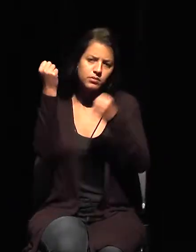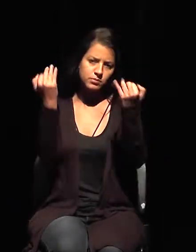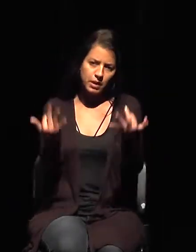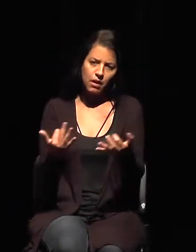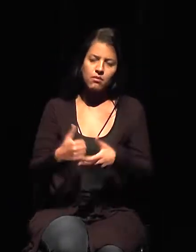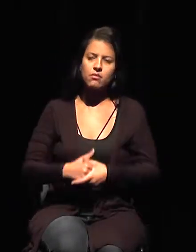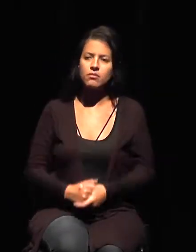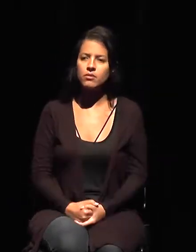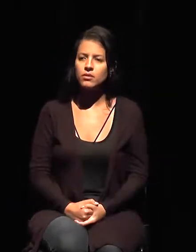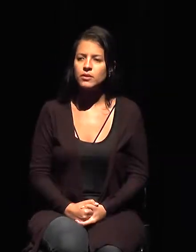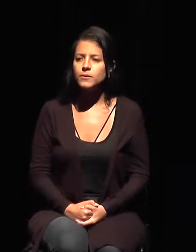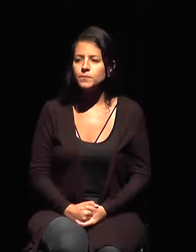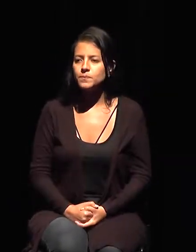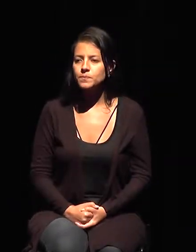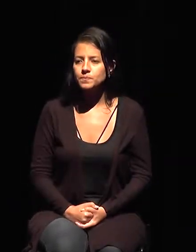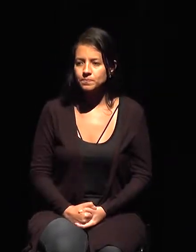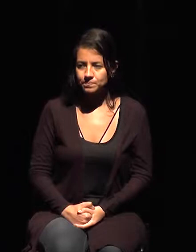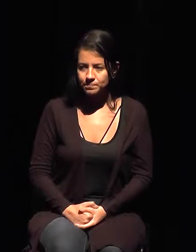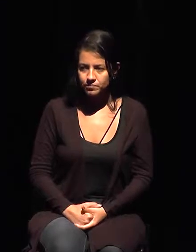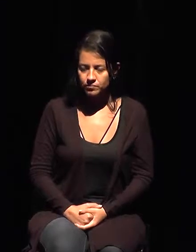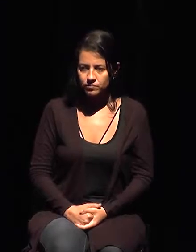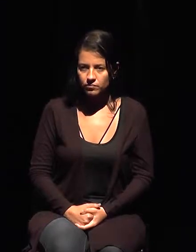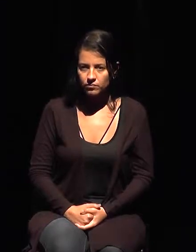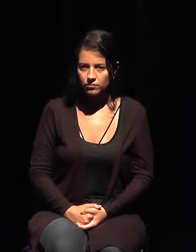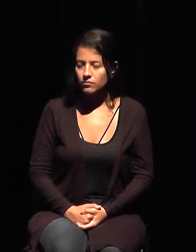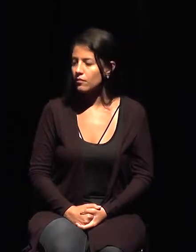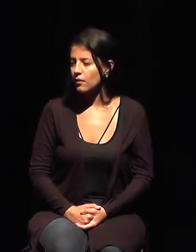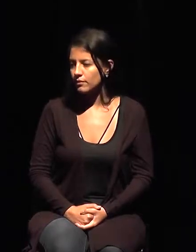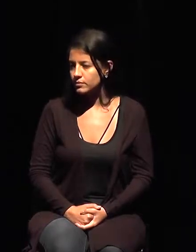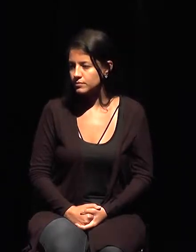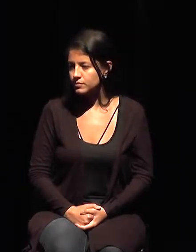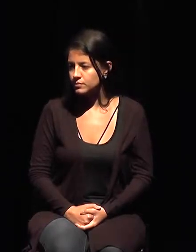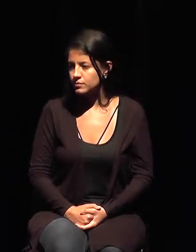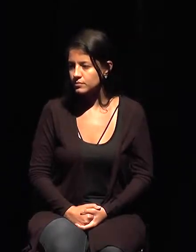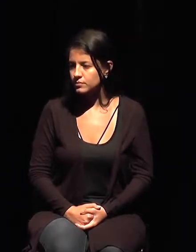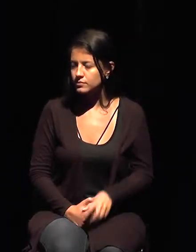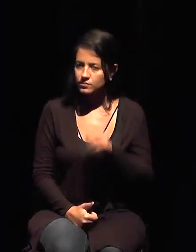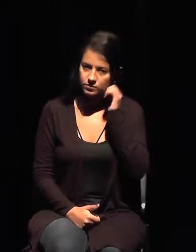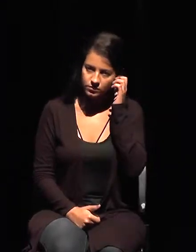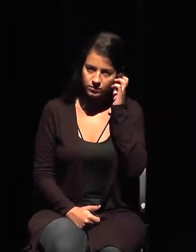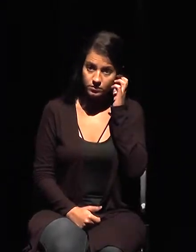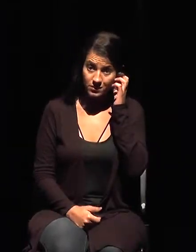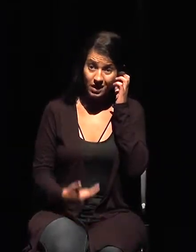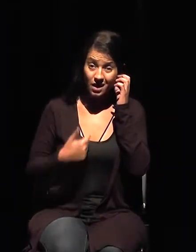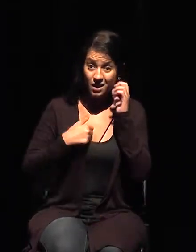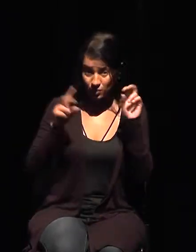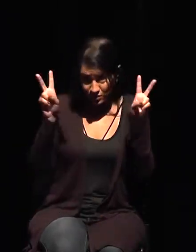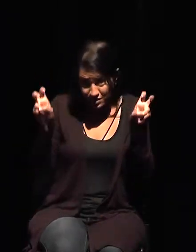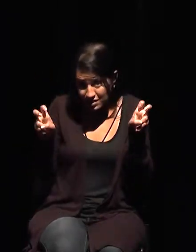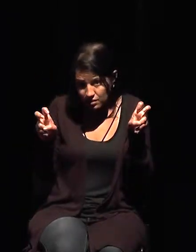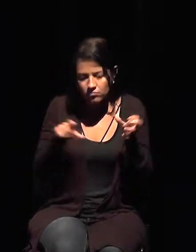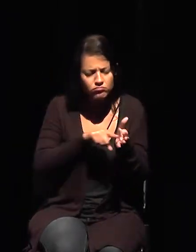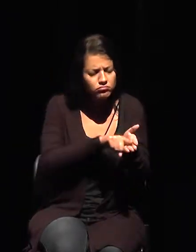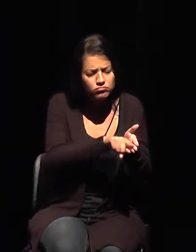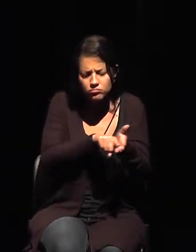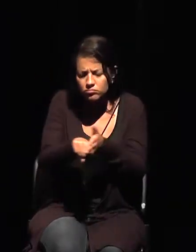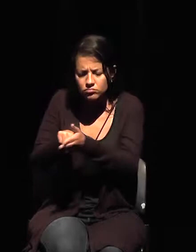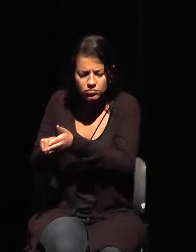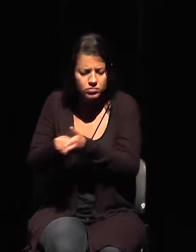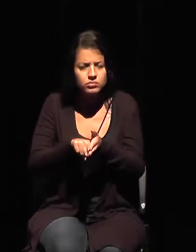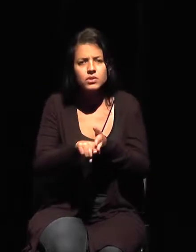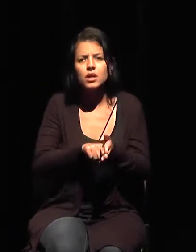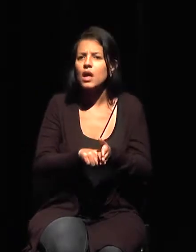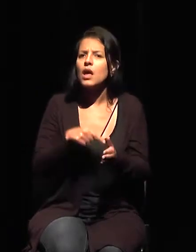al final, tuve que buscar informaciones sobre el tema, siempre leí y hice una gran investigación, gran